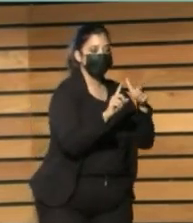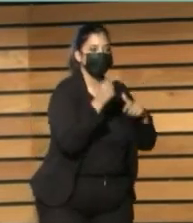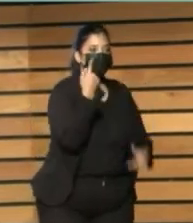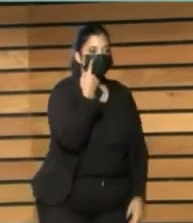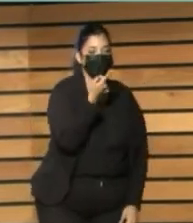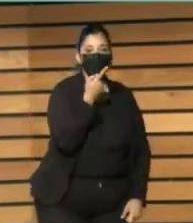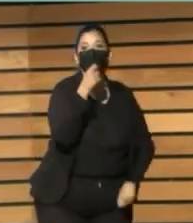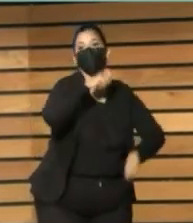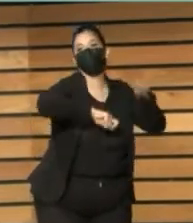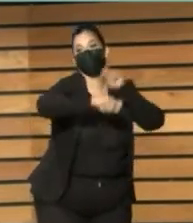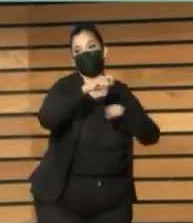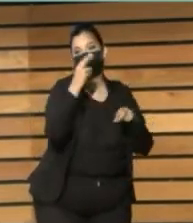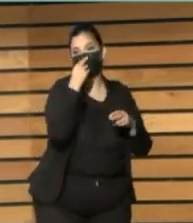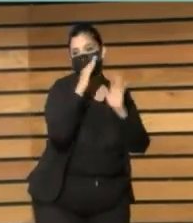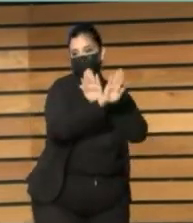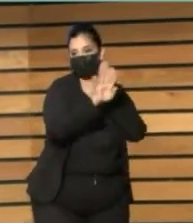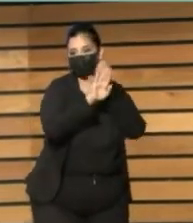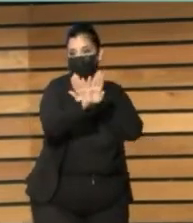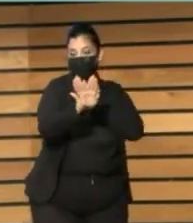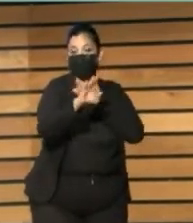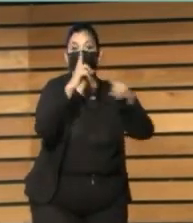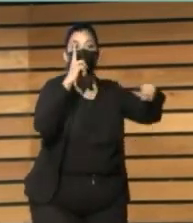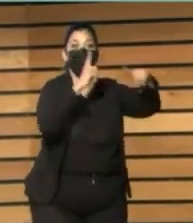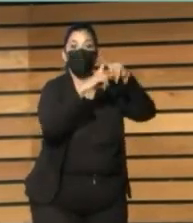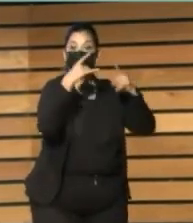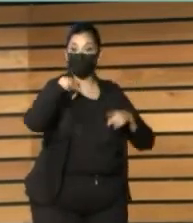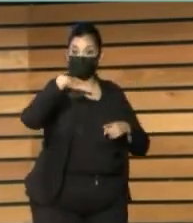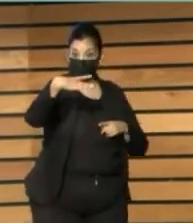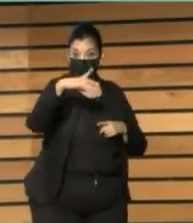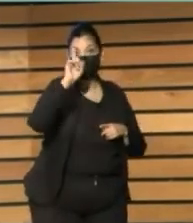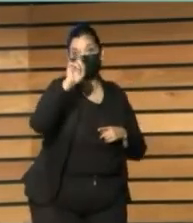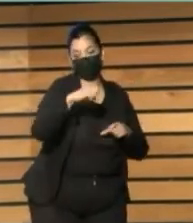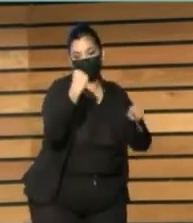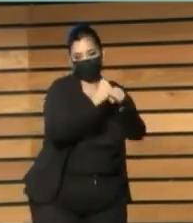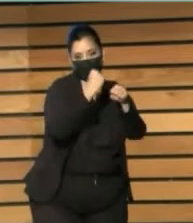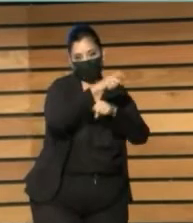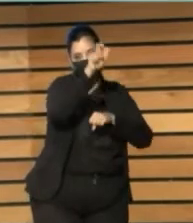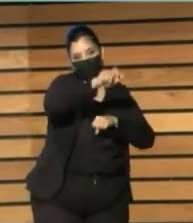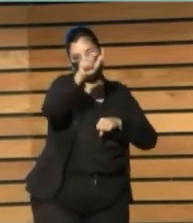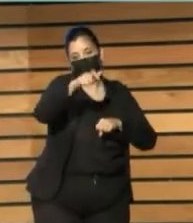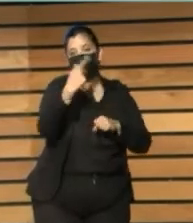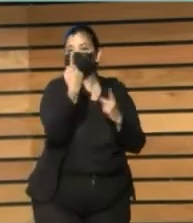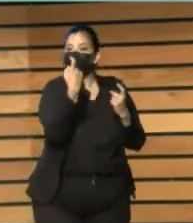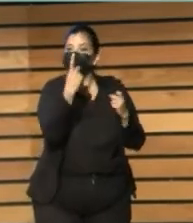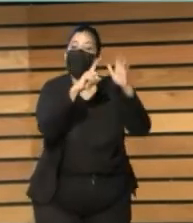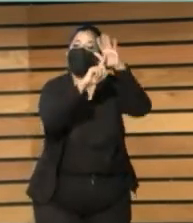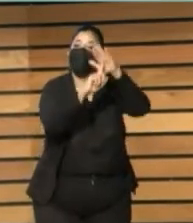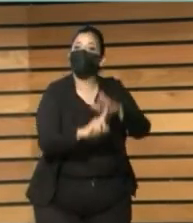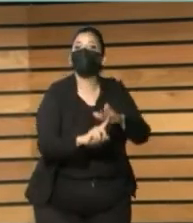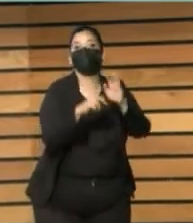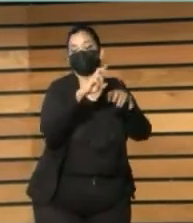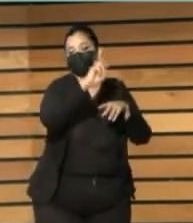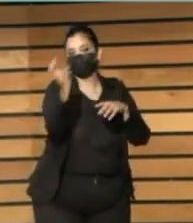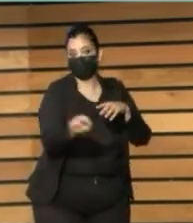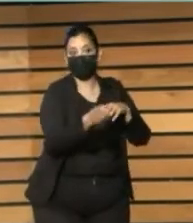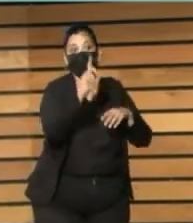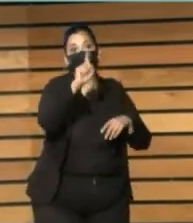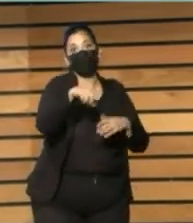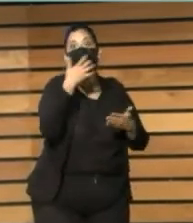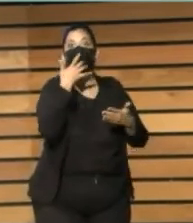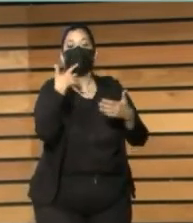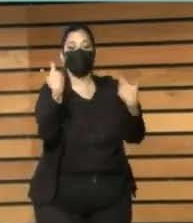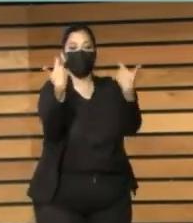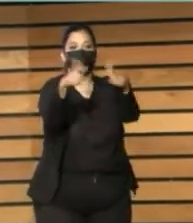Asociación de Vecinos, la Cruz Blanca que trabaja con personas vulnerables del barrio, Secretariado Gitano,